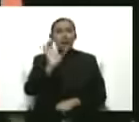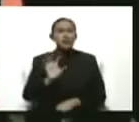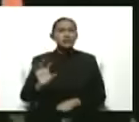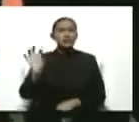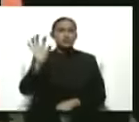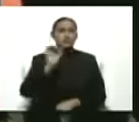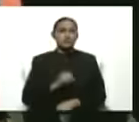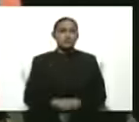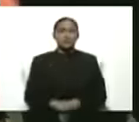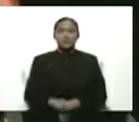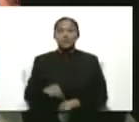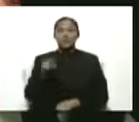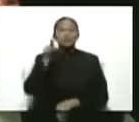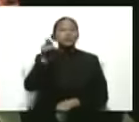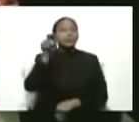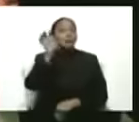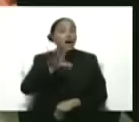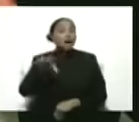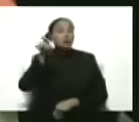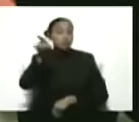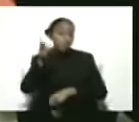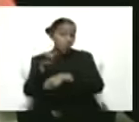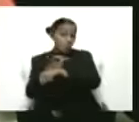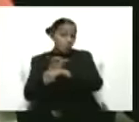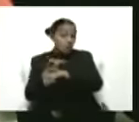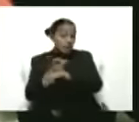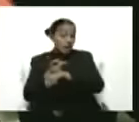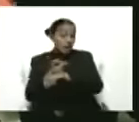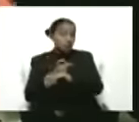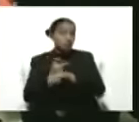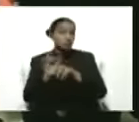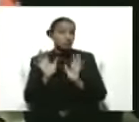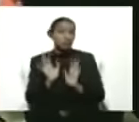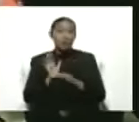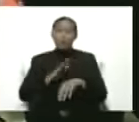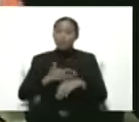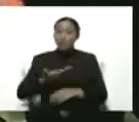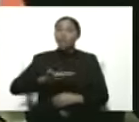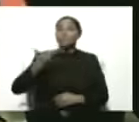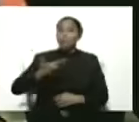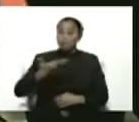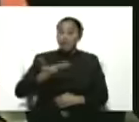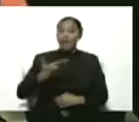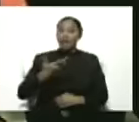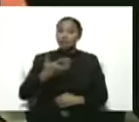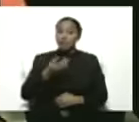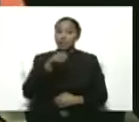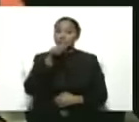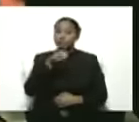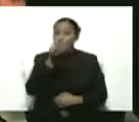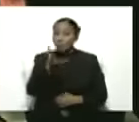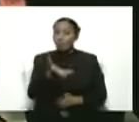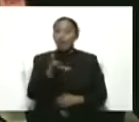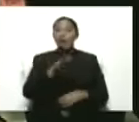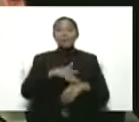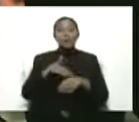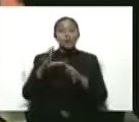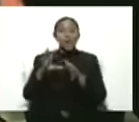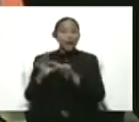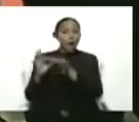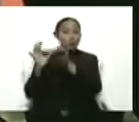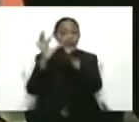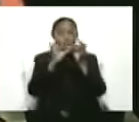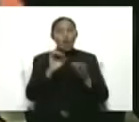gobiernos, sus gobiernos, porque eso es importante decirlo, porque en la Unión Europea hay